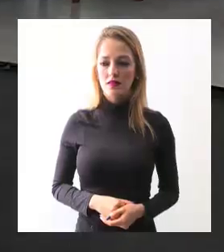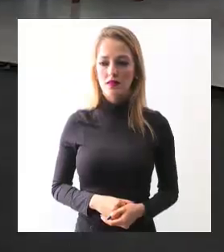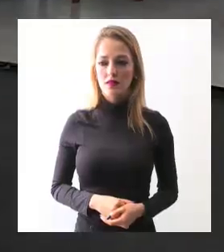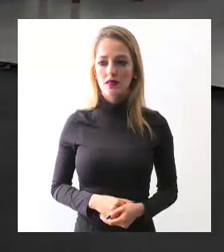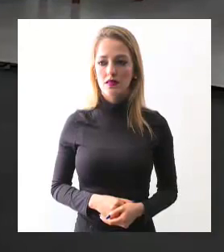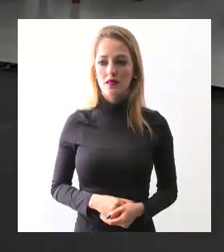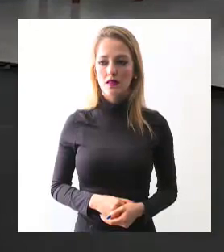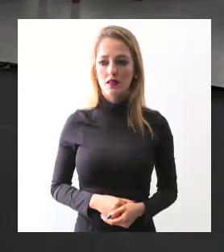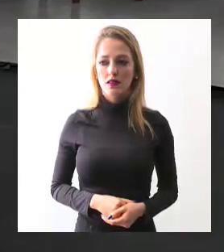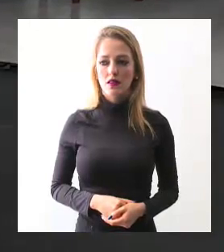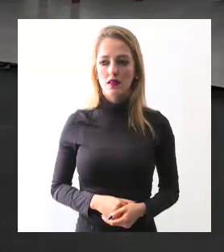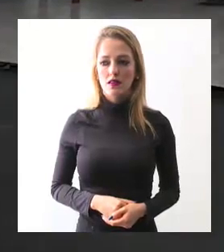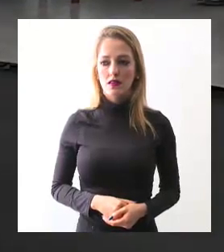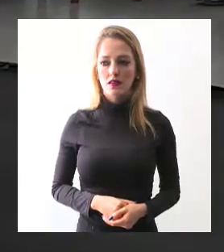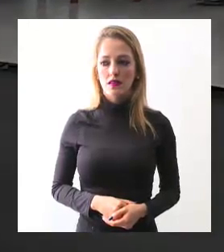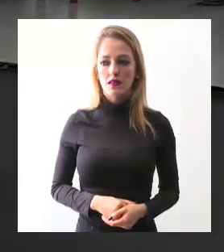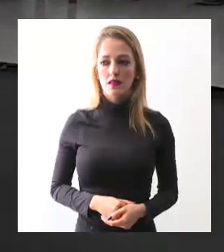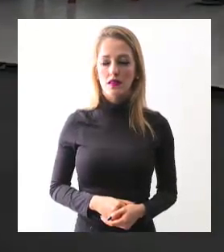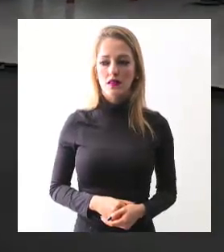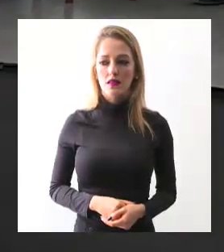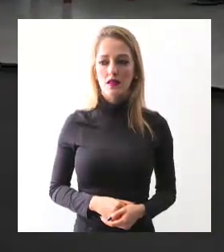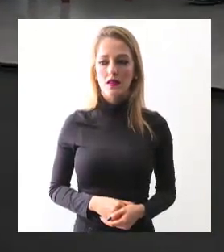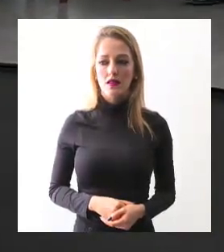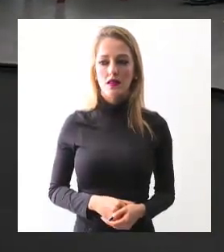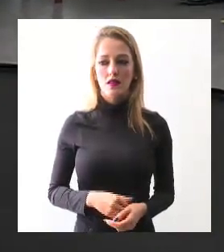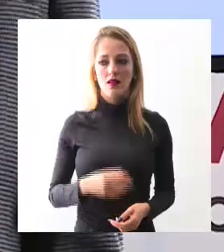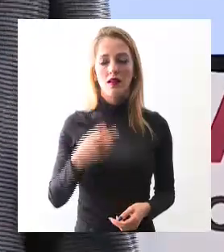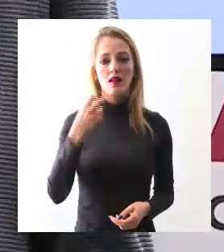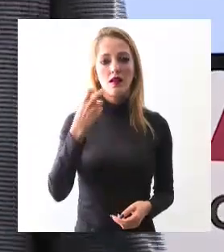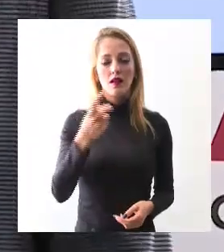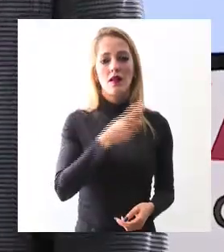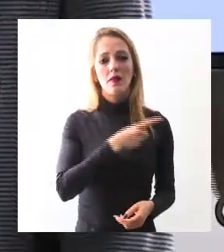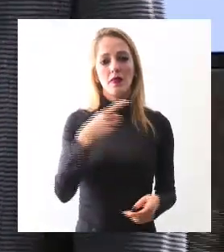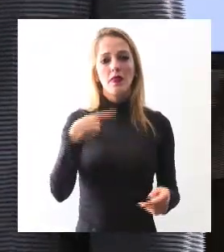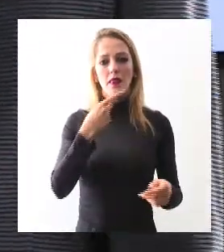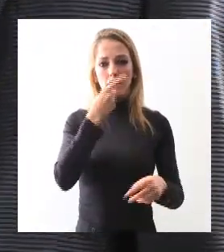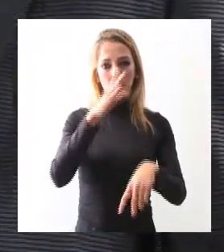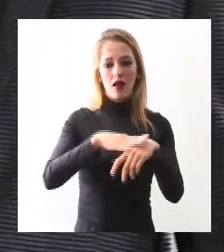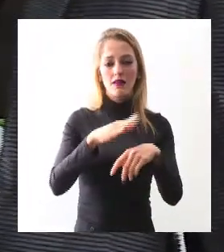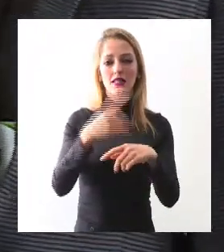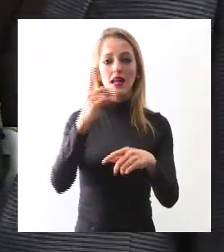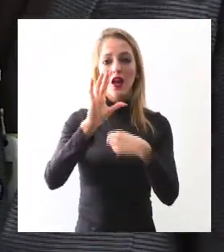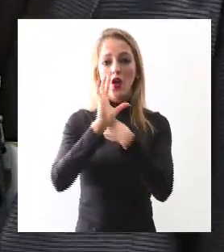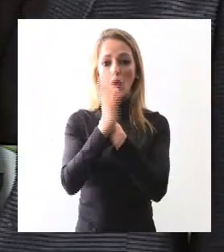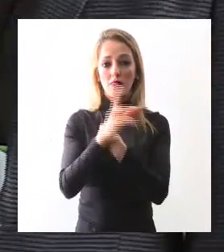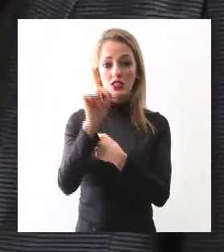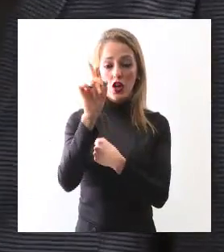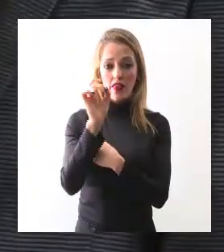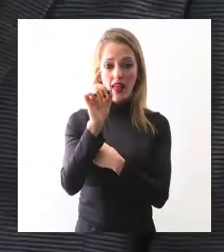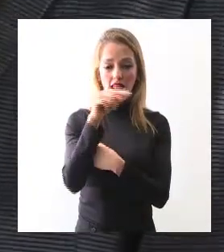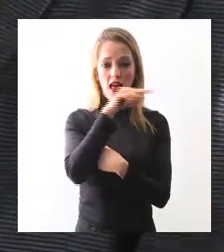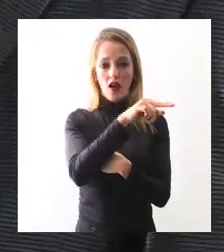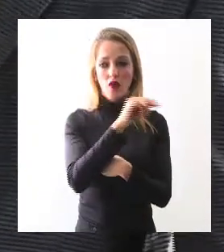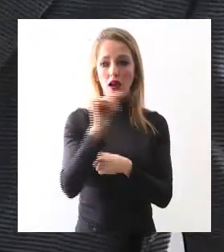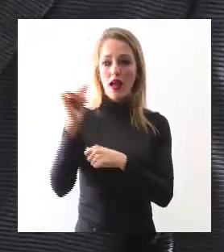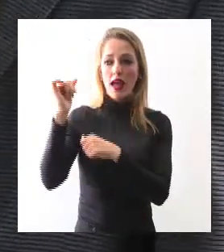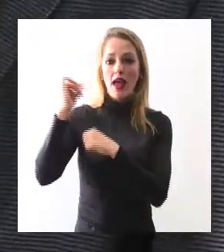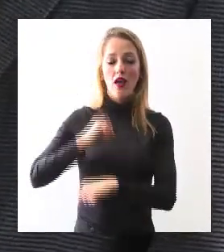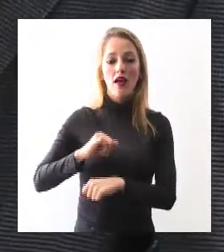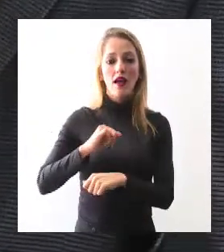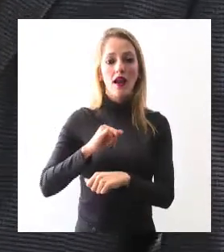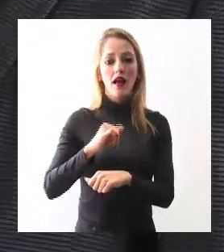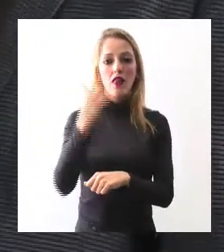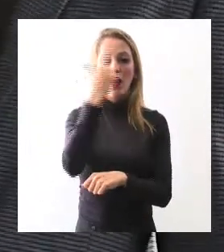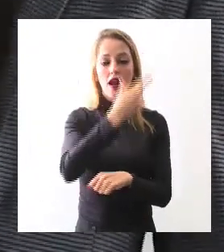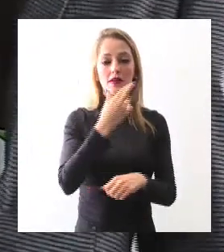Gracias, señor gobernador. Aquí debo de señalar que la Comisión Central del Agua lleva un monitoreo de todos los cuerpos de agua en el